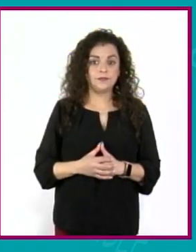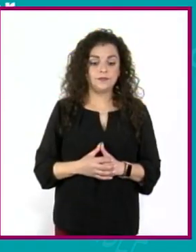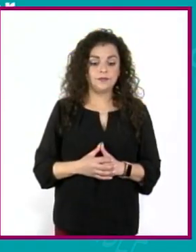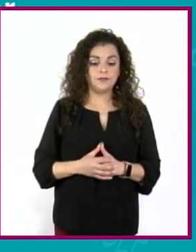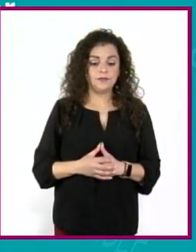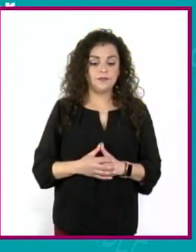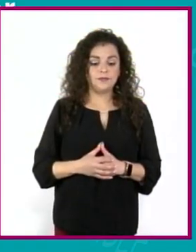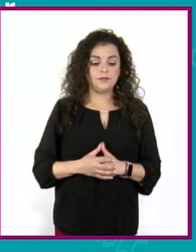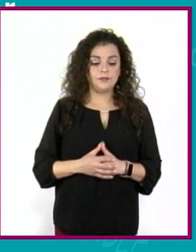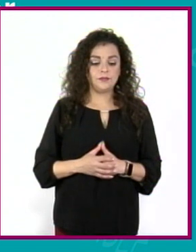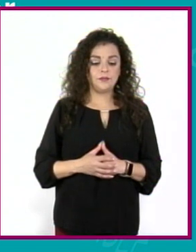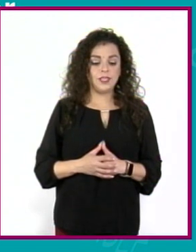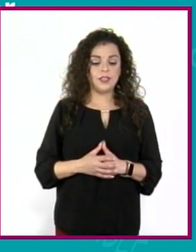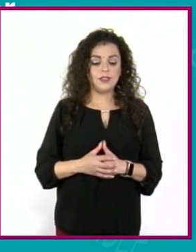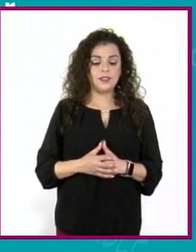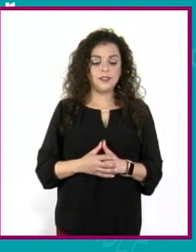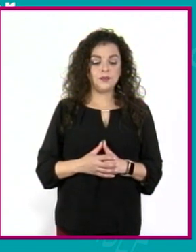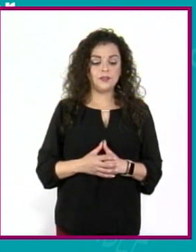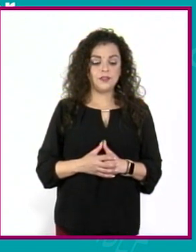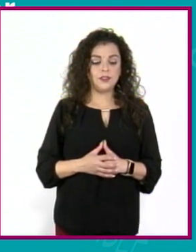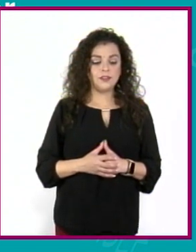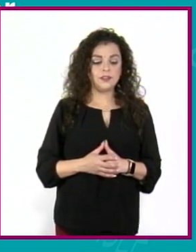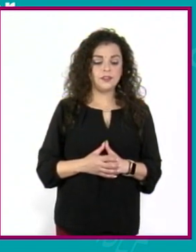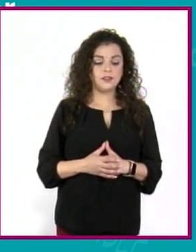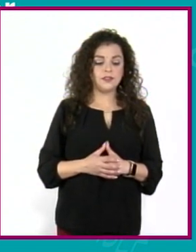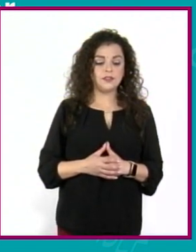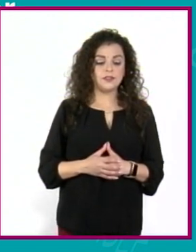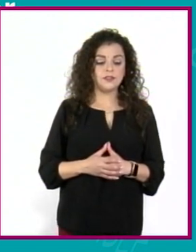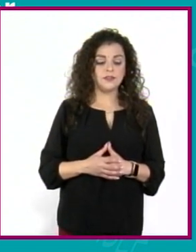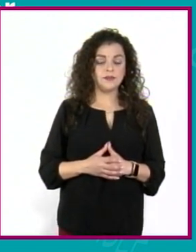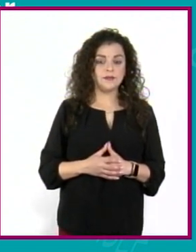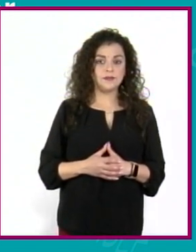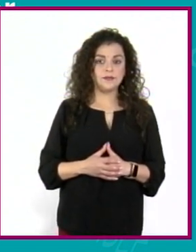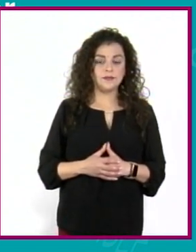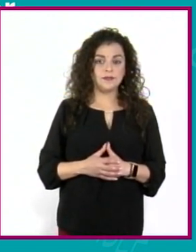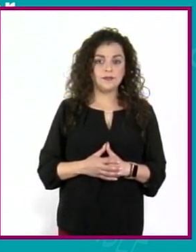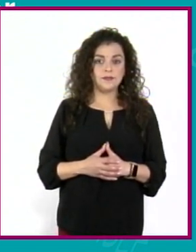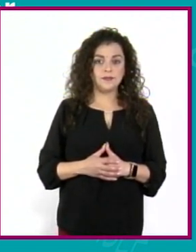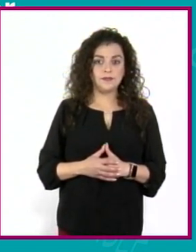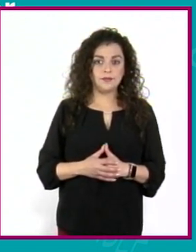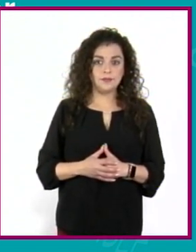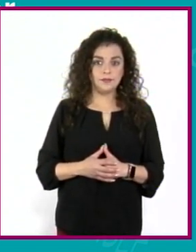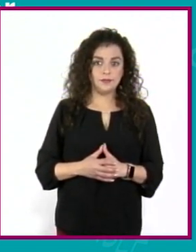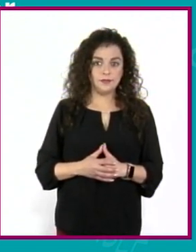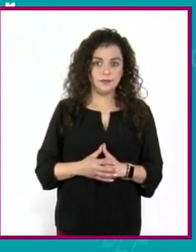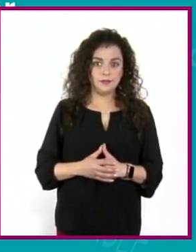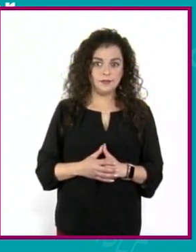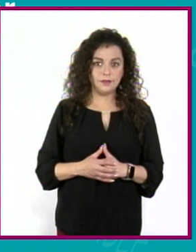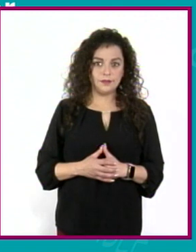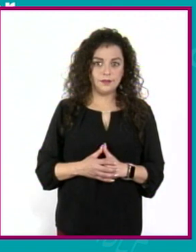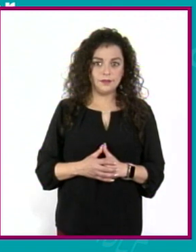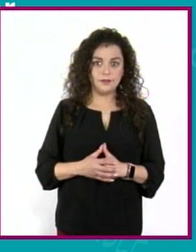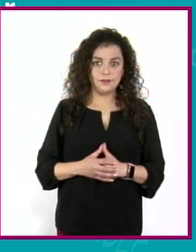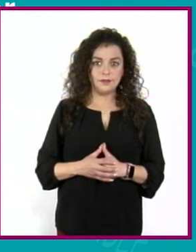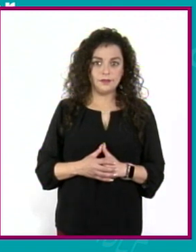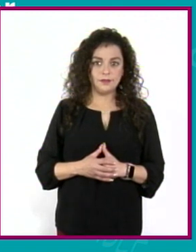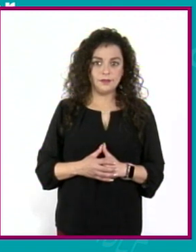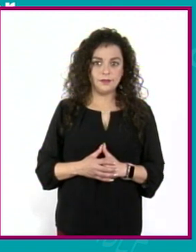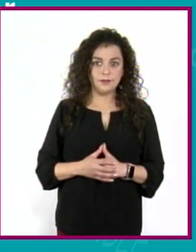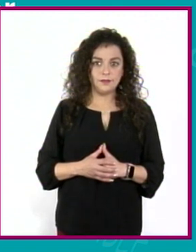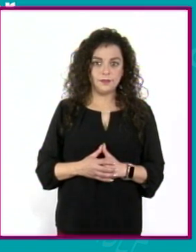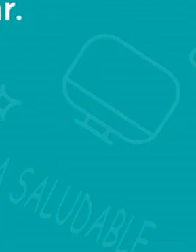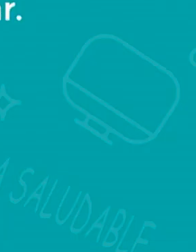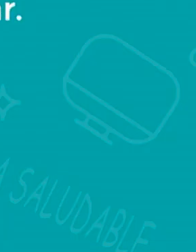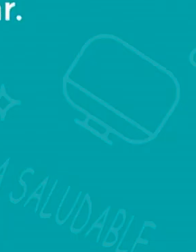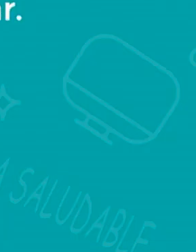¿Por qué voy a esperar a que otra persona haga lo que realmente yo quiero hacer? Y reuní valor para empezar. Desde entonces, he estado